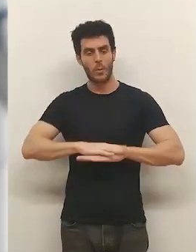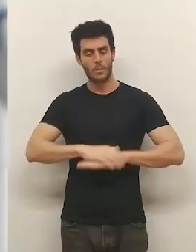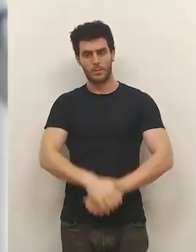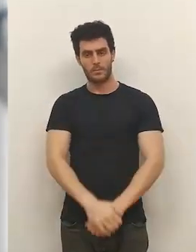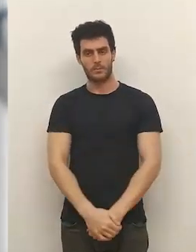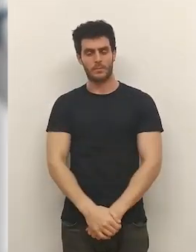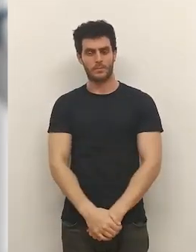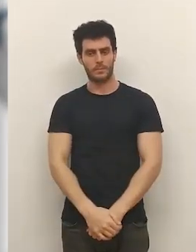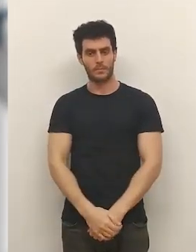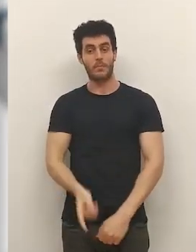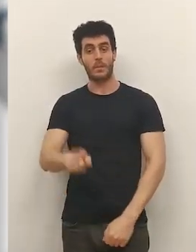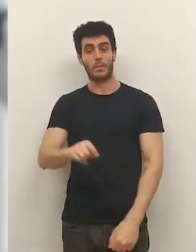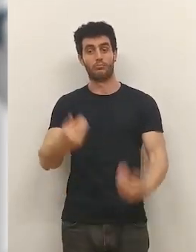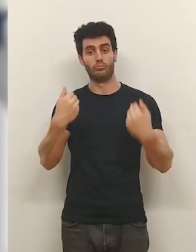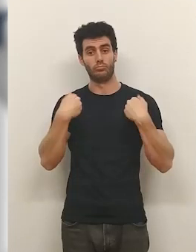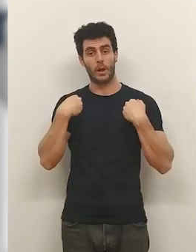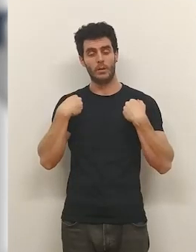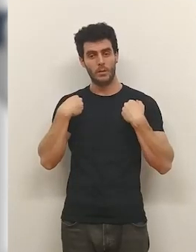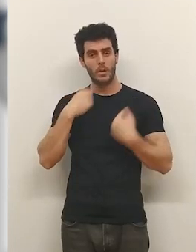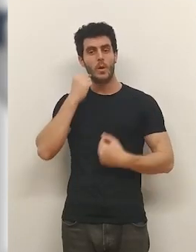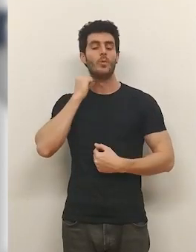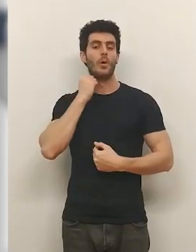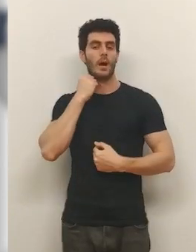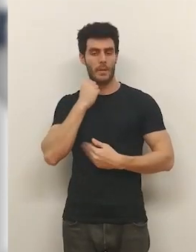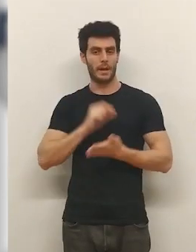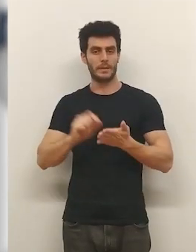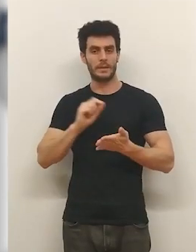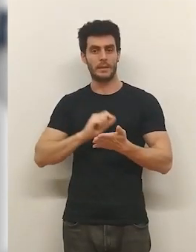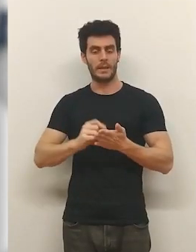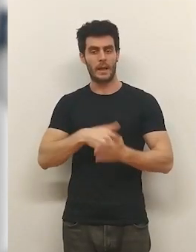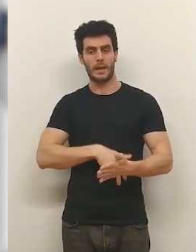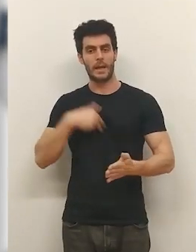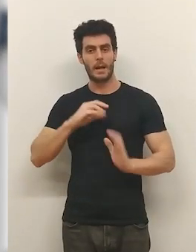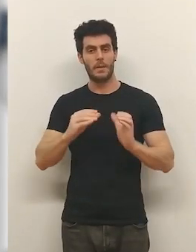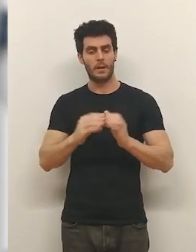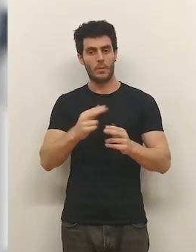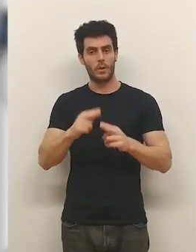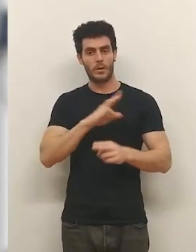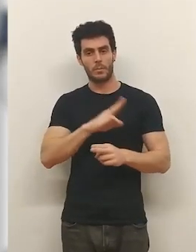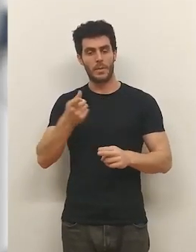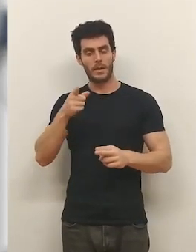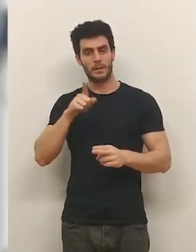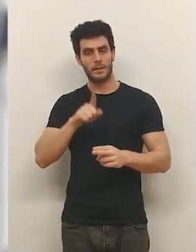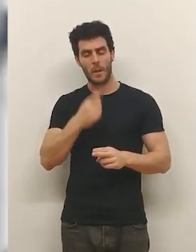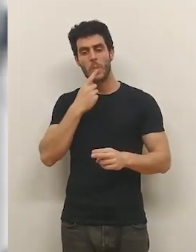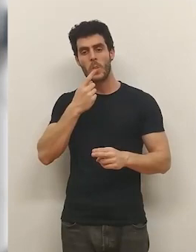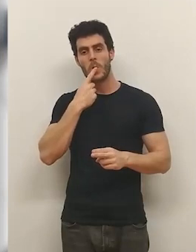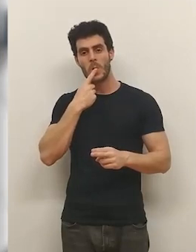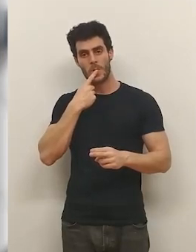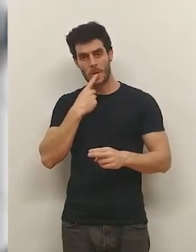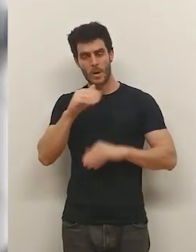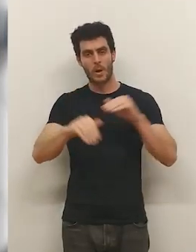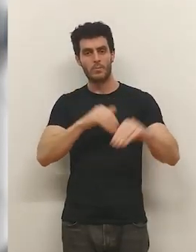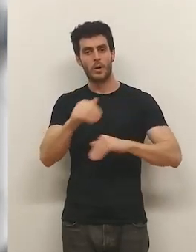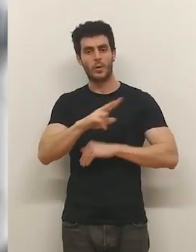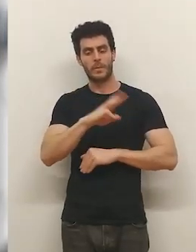que los rejanos han representado las urnas. Por su parte, Cuca Gamarra, secretaria general del partido... ...y portavoz del grupo parlamentario... ...se refirió a la nueva convocatoria electoral